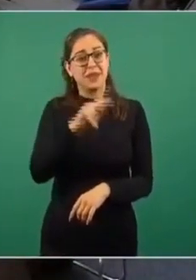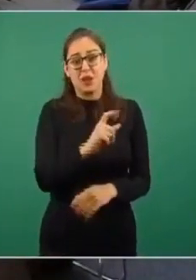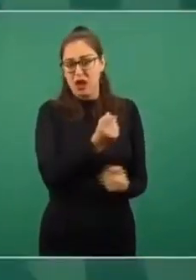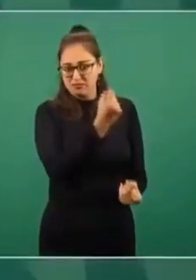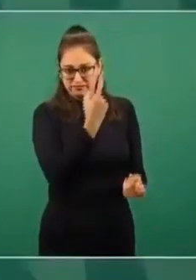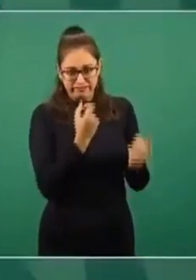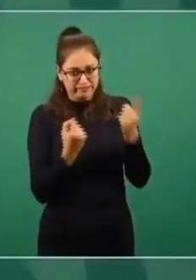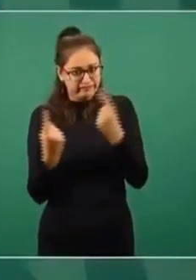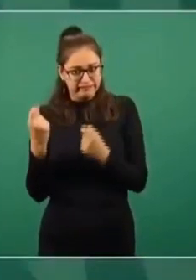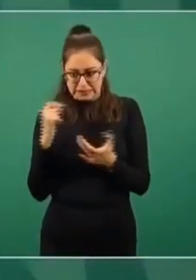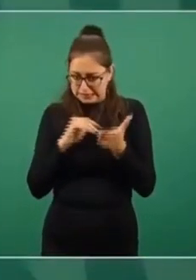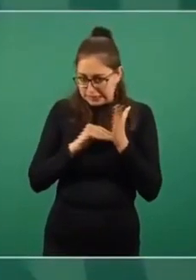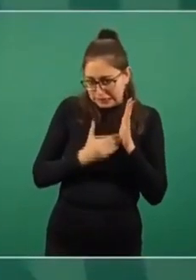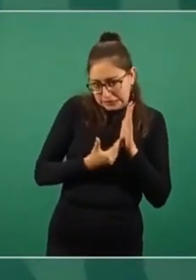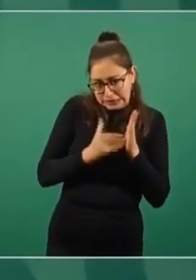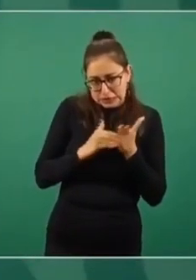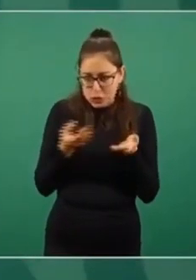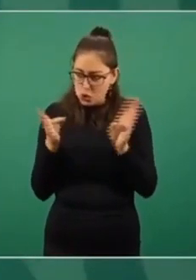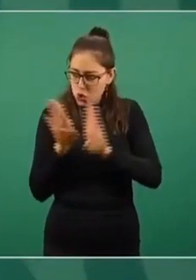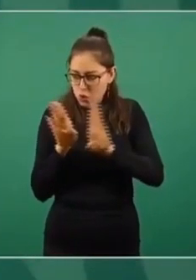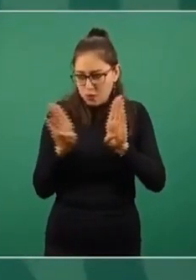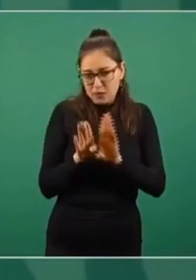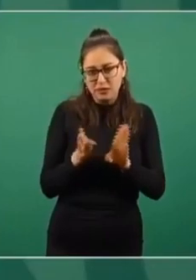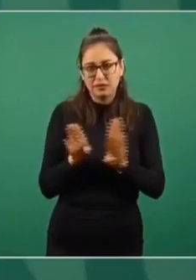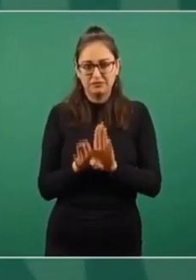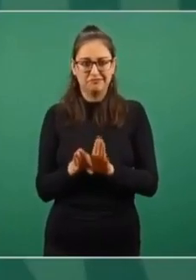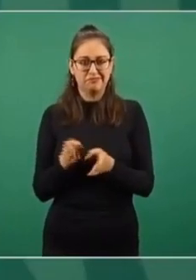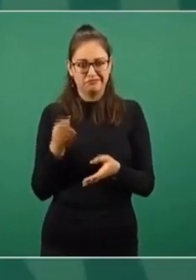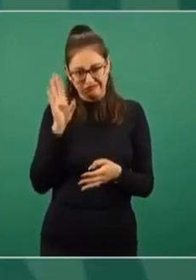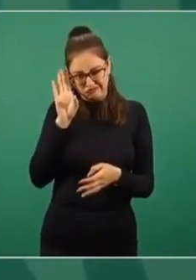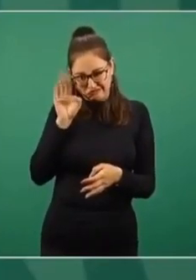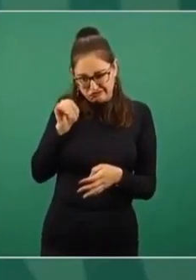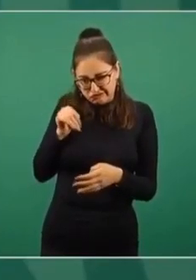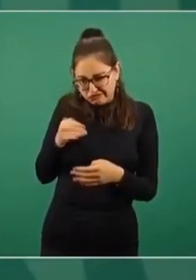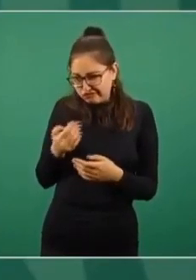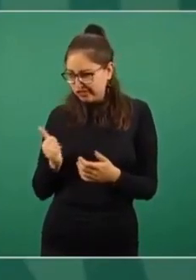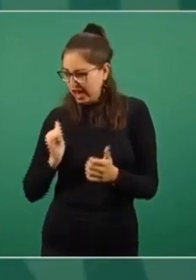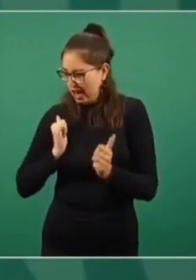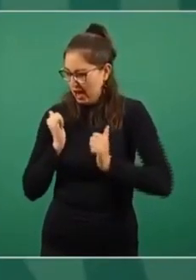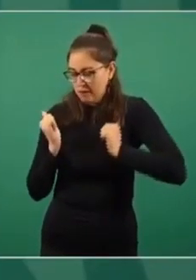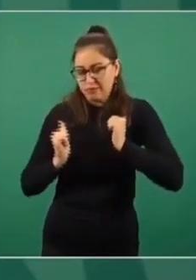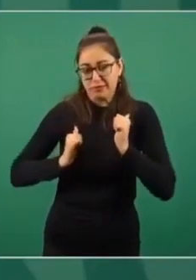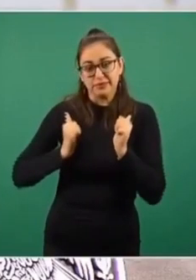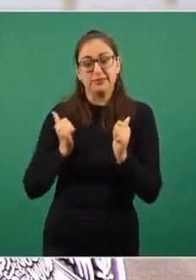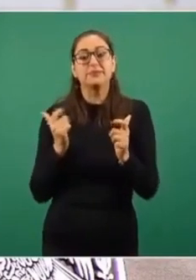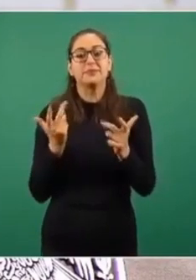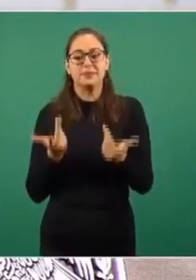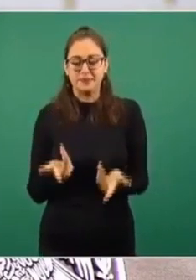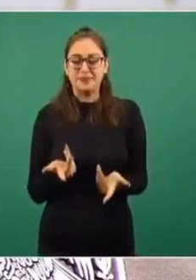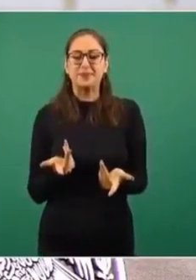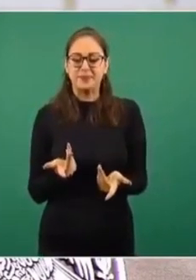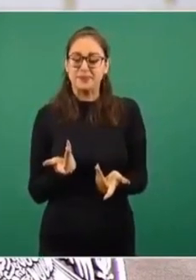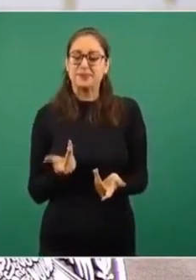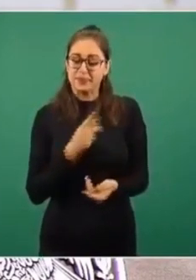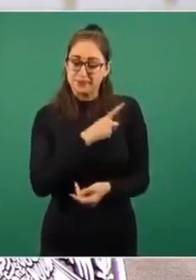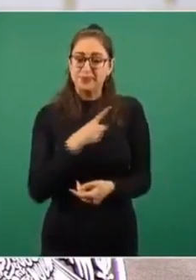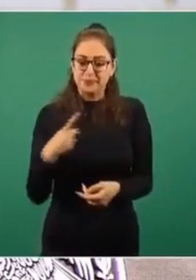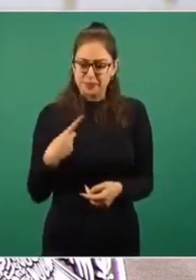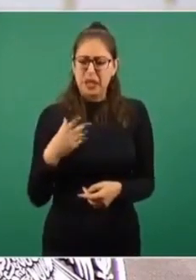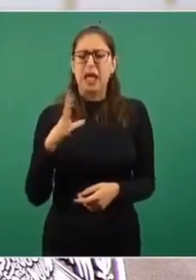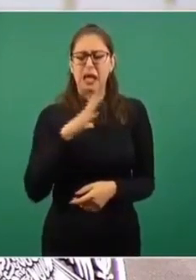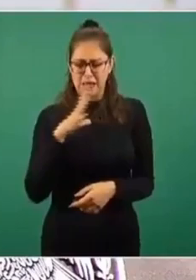estas normativas y quien se aprovecha. Entonces hay que estar muy pendientes, pero sí se tienen